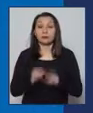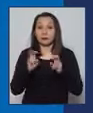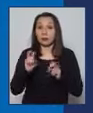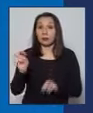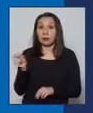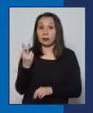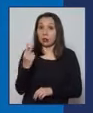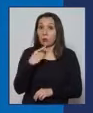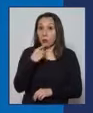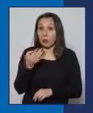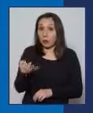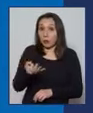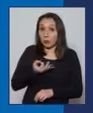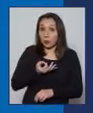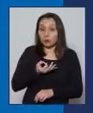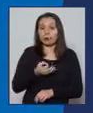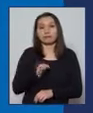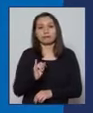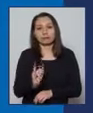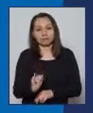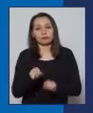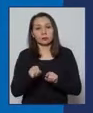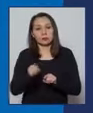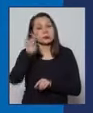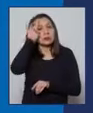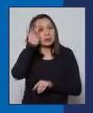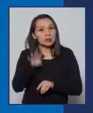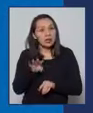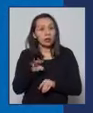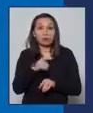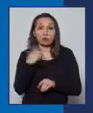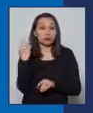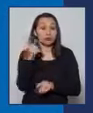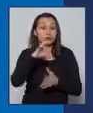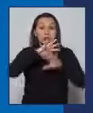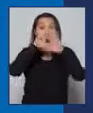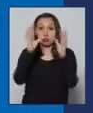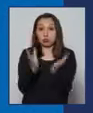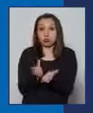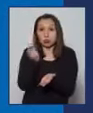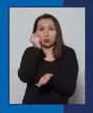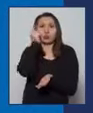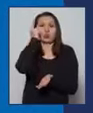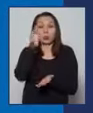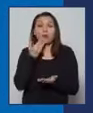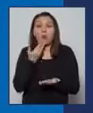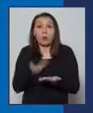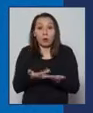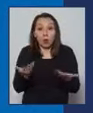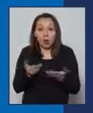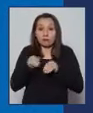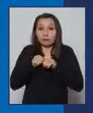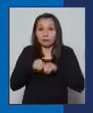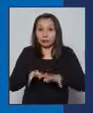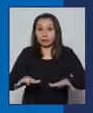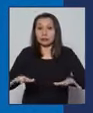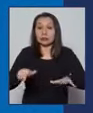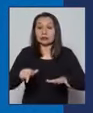respecto a su segunda pregunta, efectivamente sabemos, esto ha pasado en todas partes del mundo, que debido a la pandemia